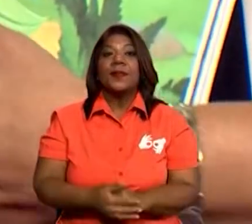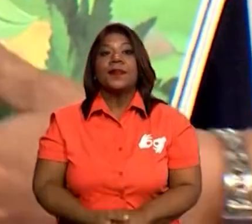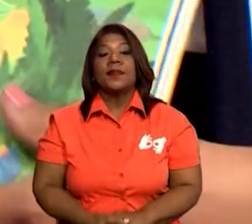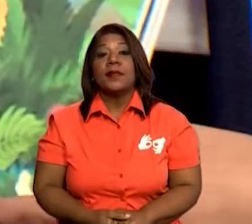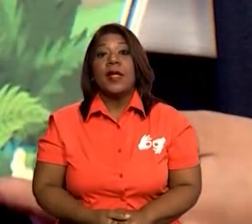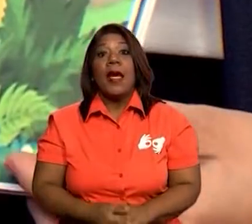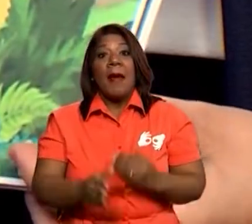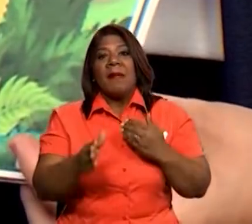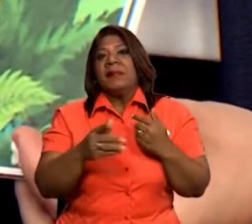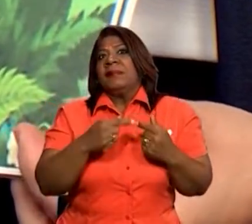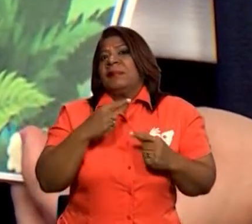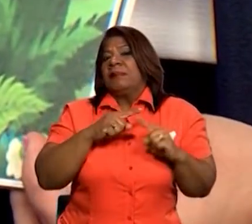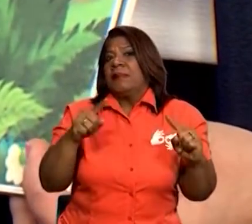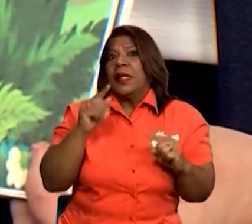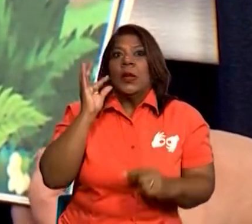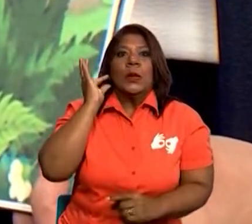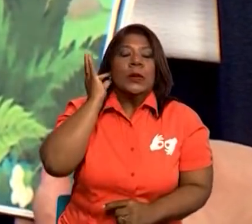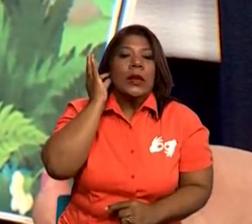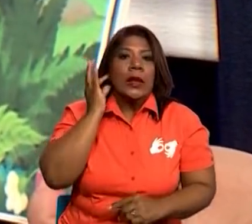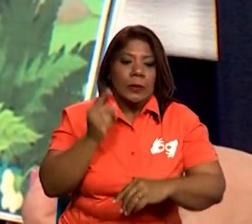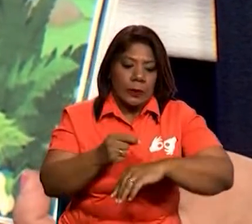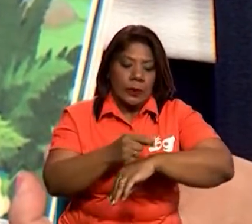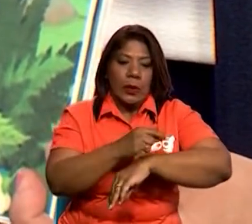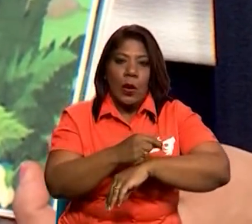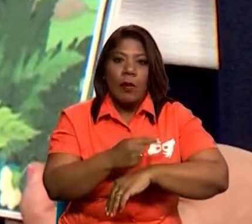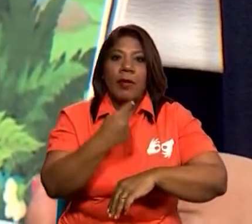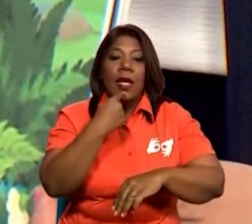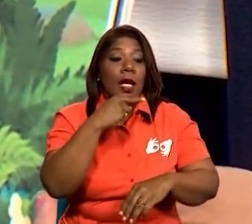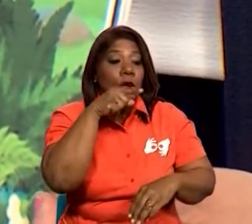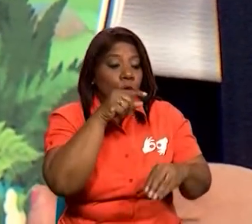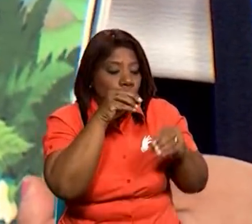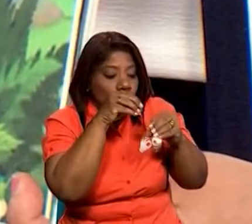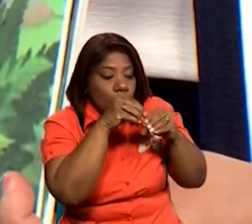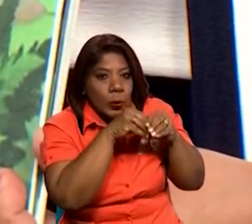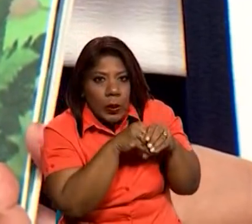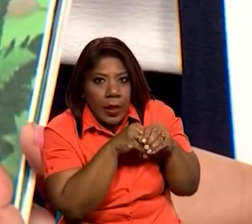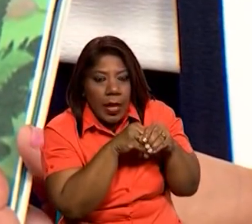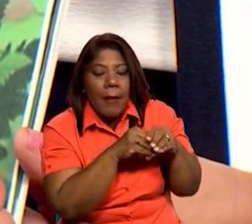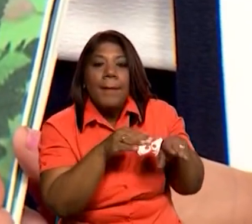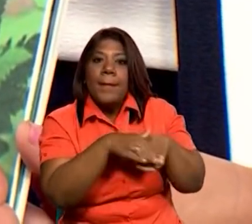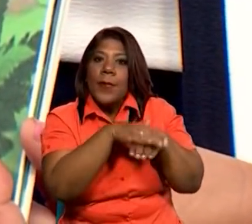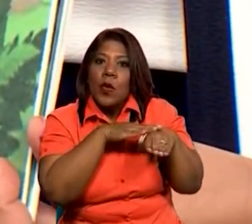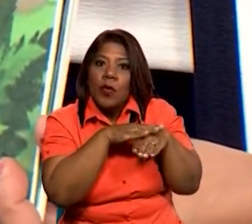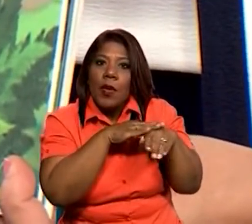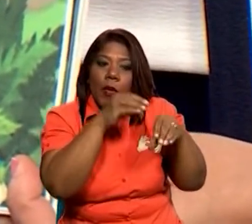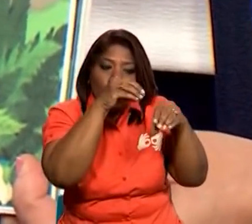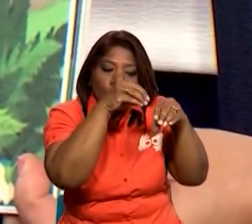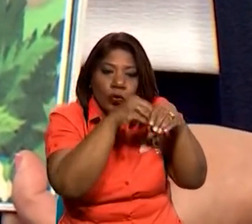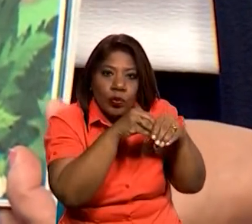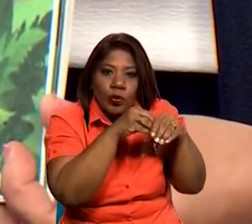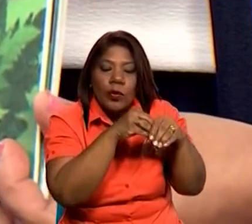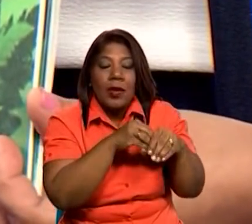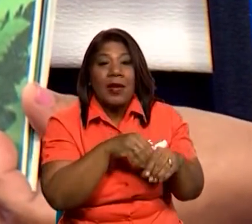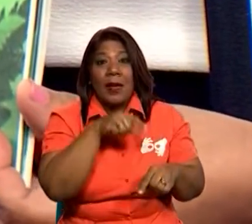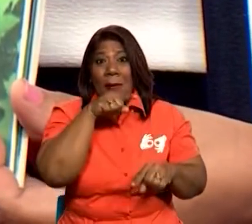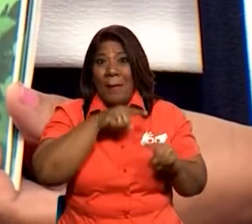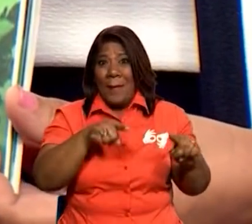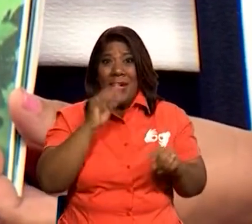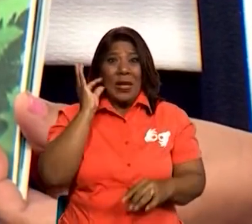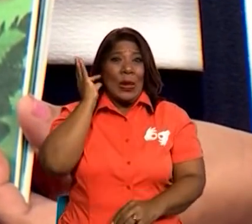Sin embargo, le decían que nunca saliera de la cueva sin ellos. Pero era una hormiga muy